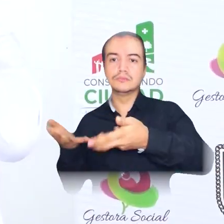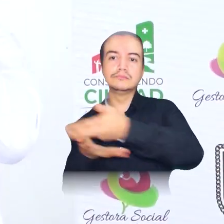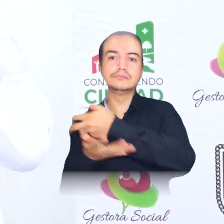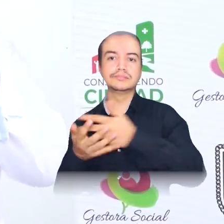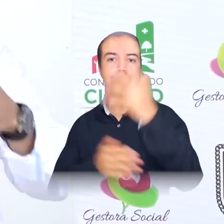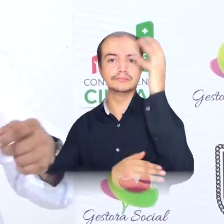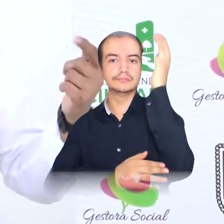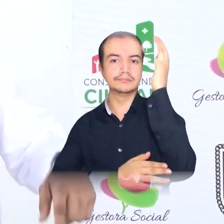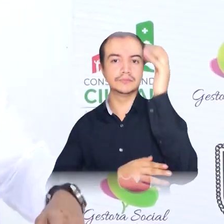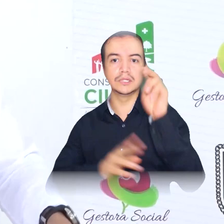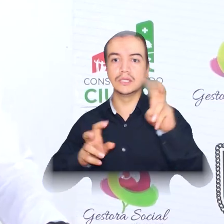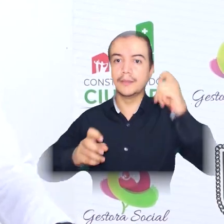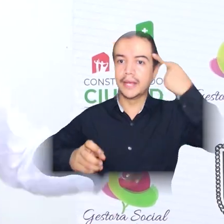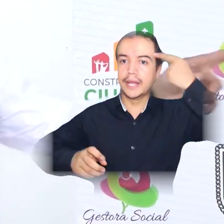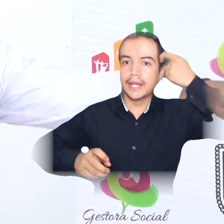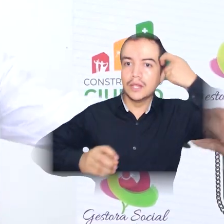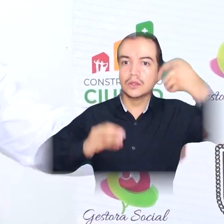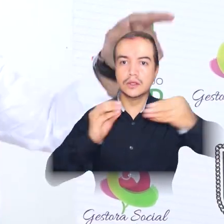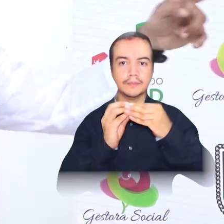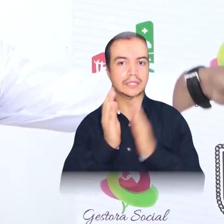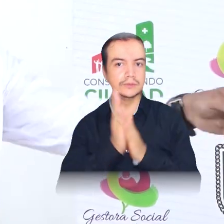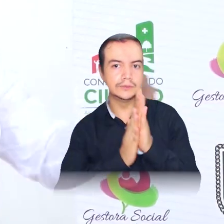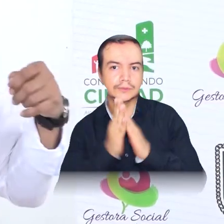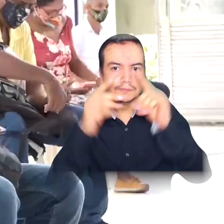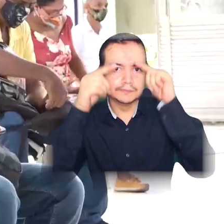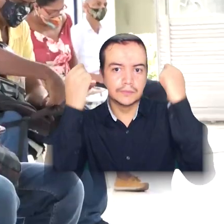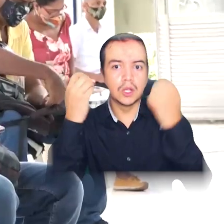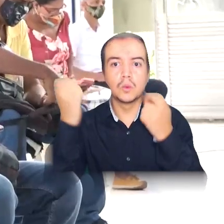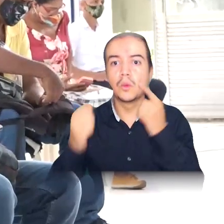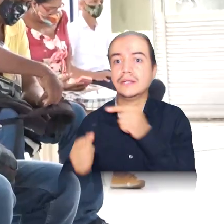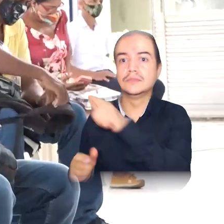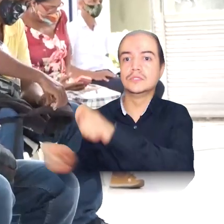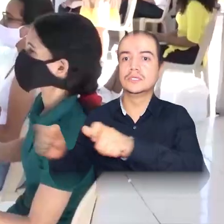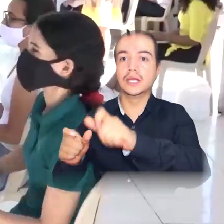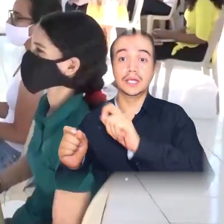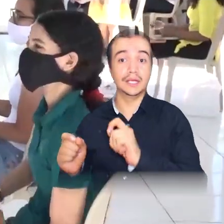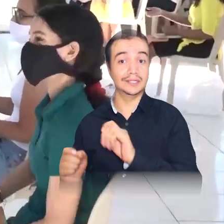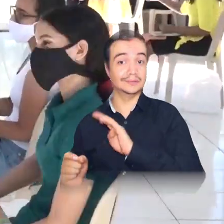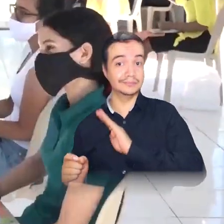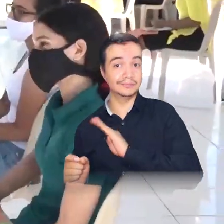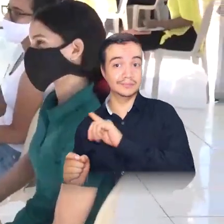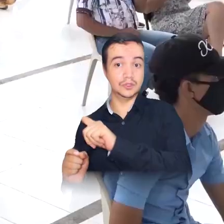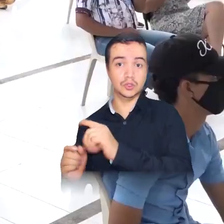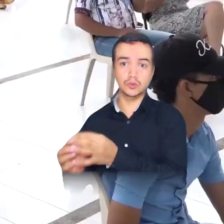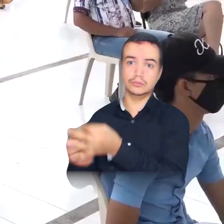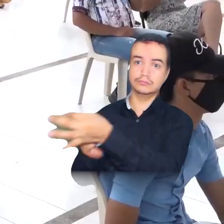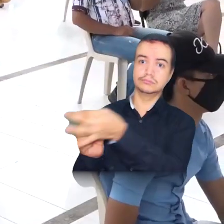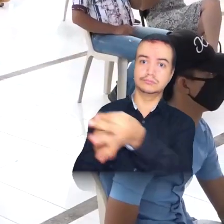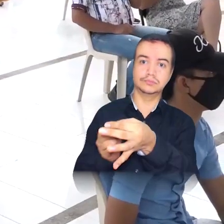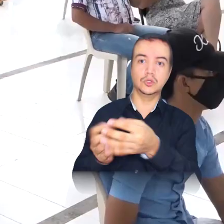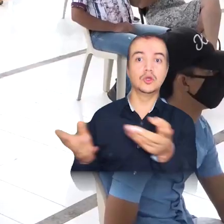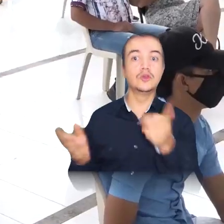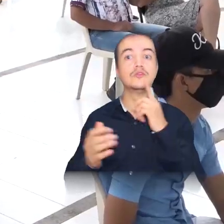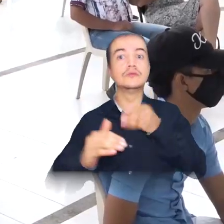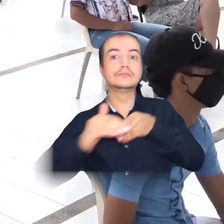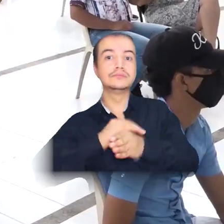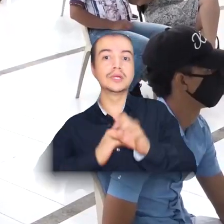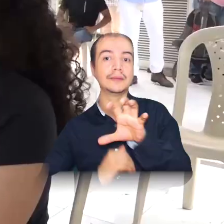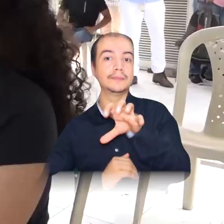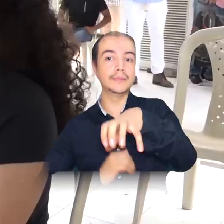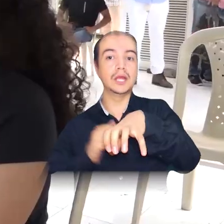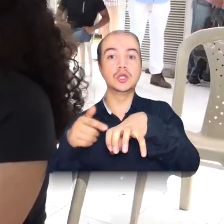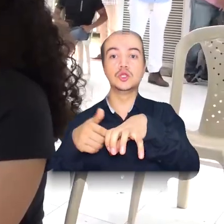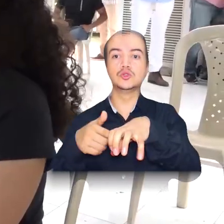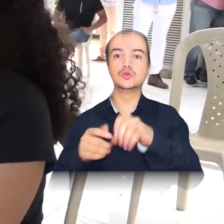el conversatorio Retos y Desafíos de los Estudiantes Rurales para el Acceso a la Educación Superior, escenario desarrollado en el